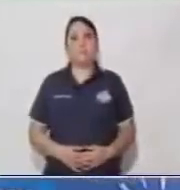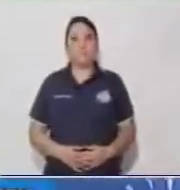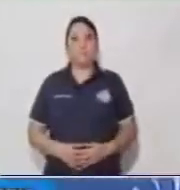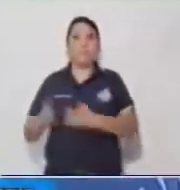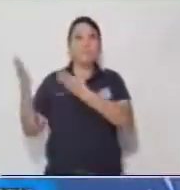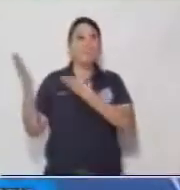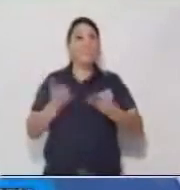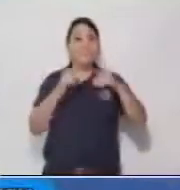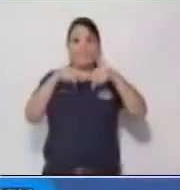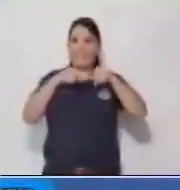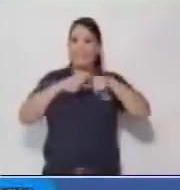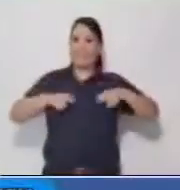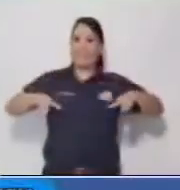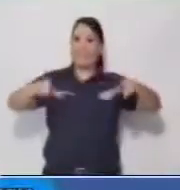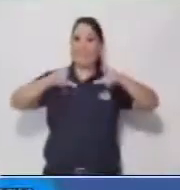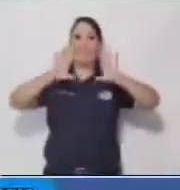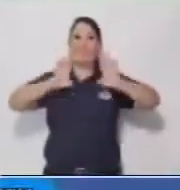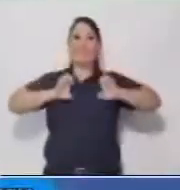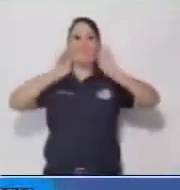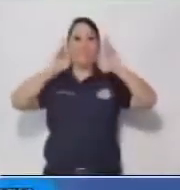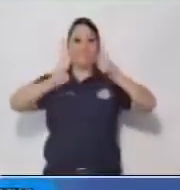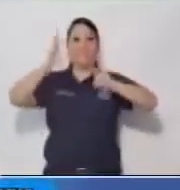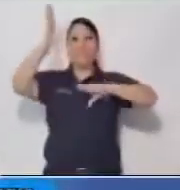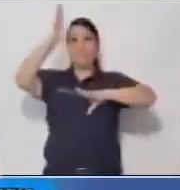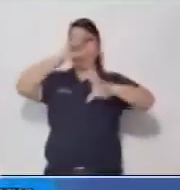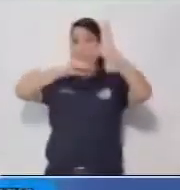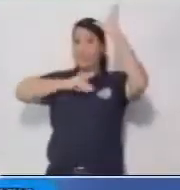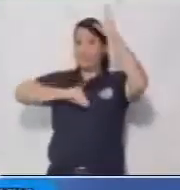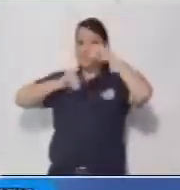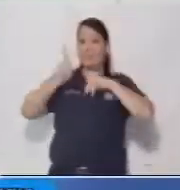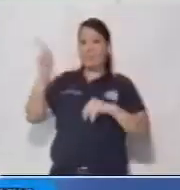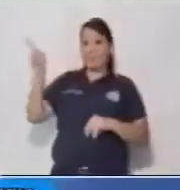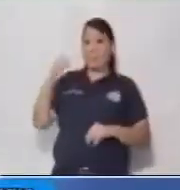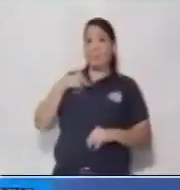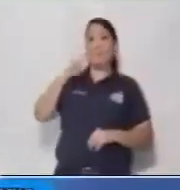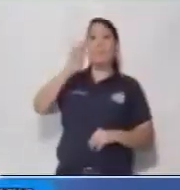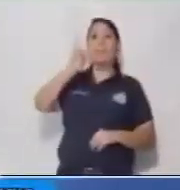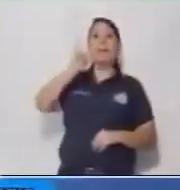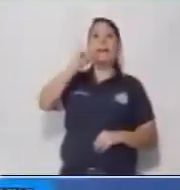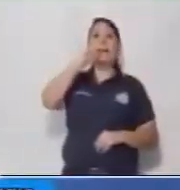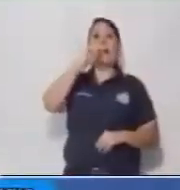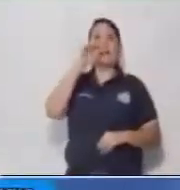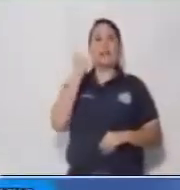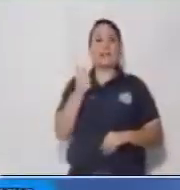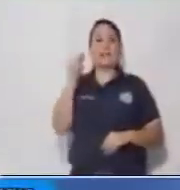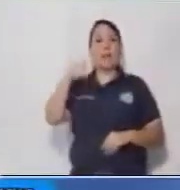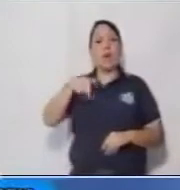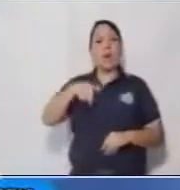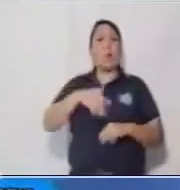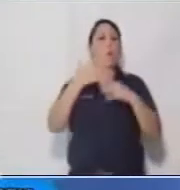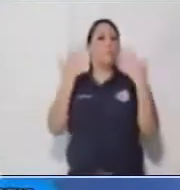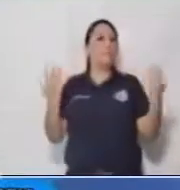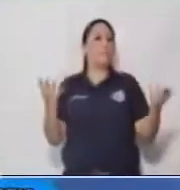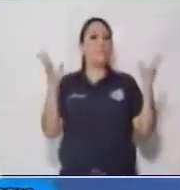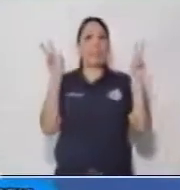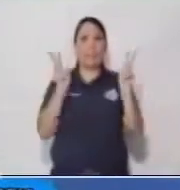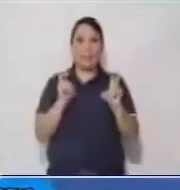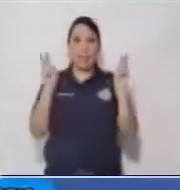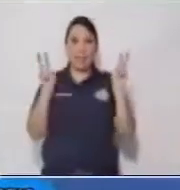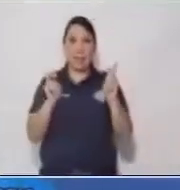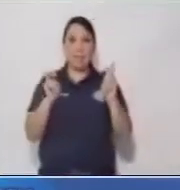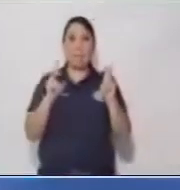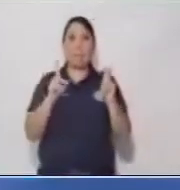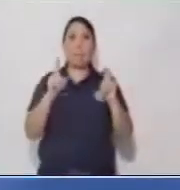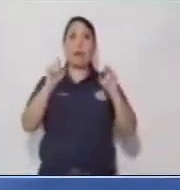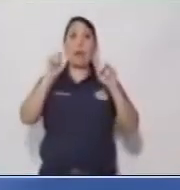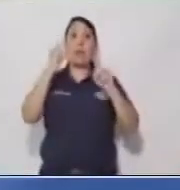Bienvenidos a este espacio educativo Aprendo en Casa. Soy Rita Leiva y en esta oportunidad desarrollaré el tema del